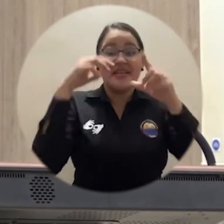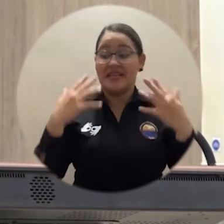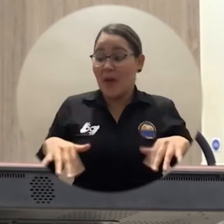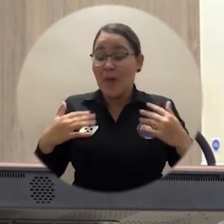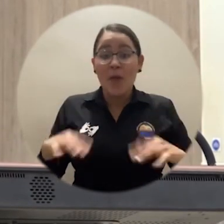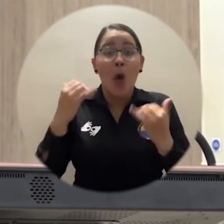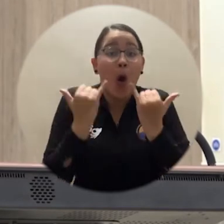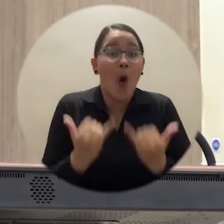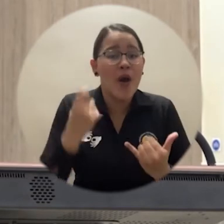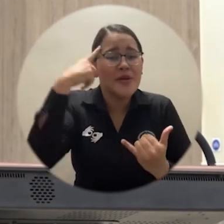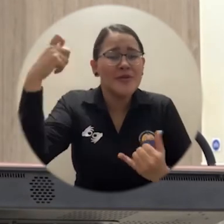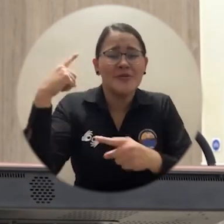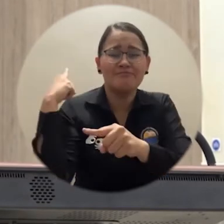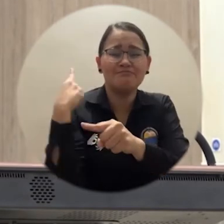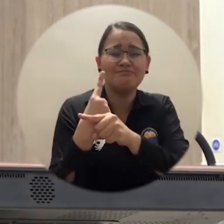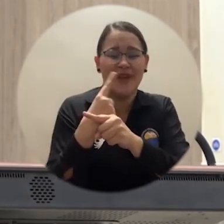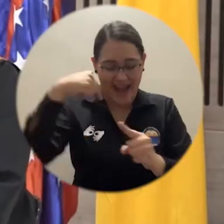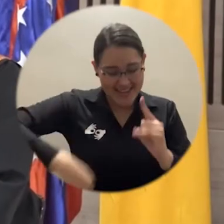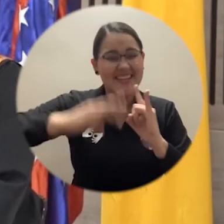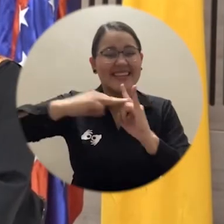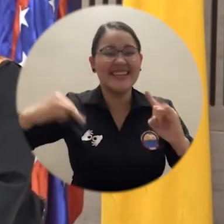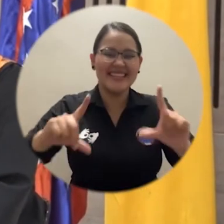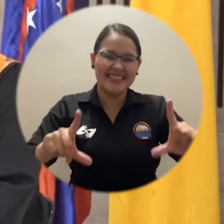sueño de poder graduarse de nuestra universidad.